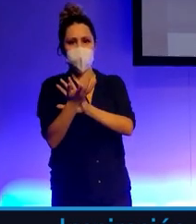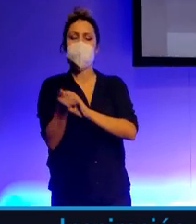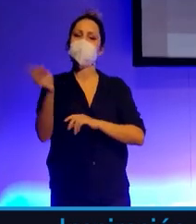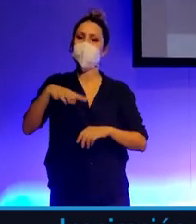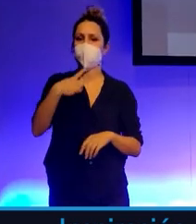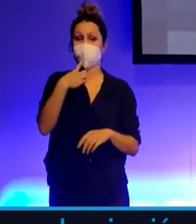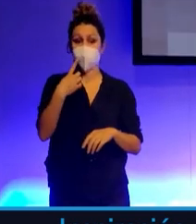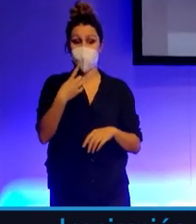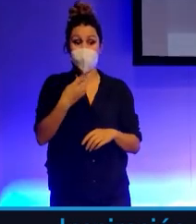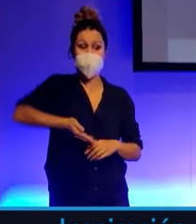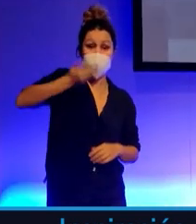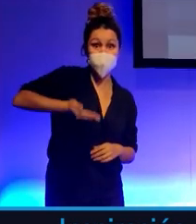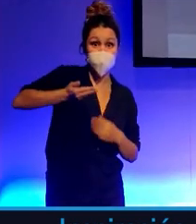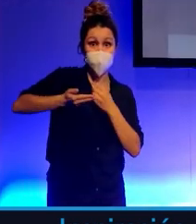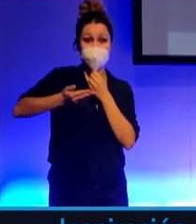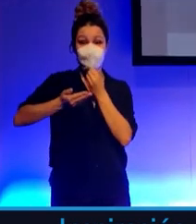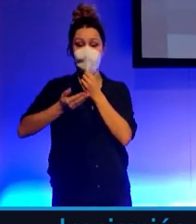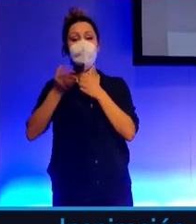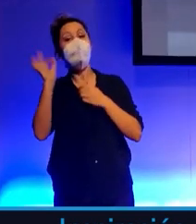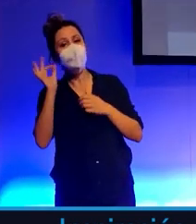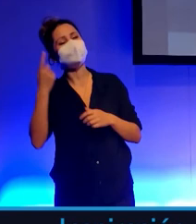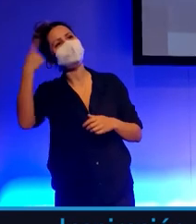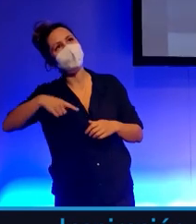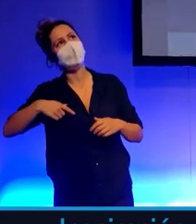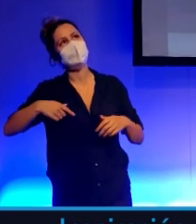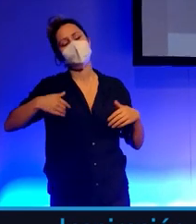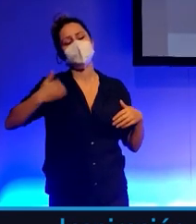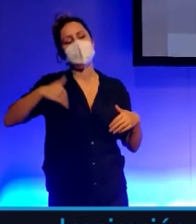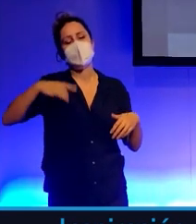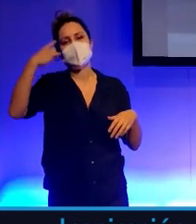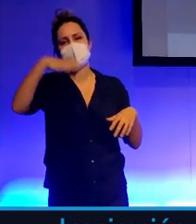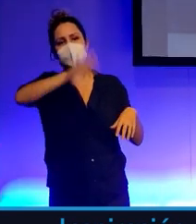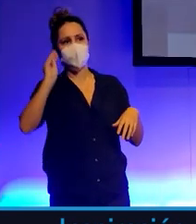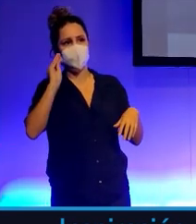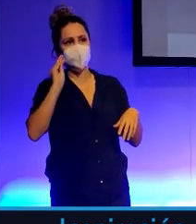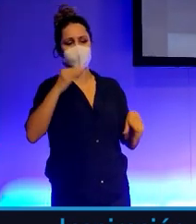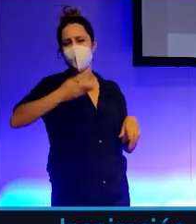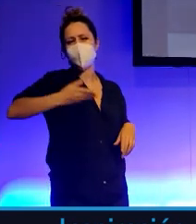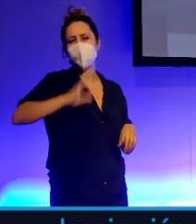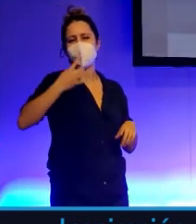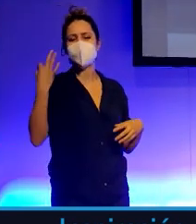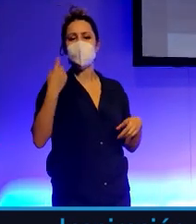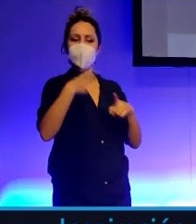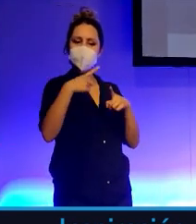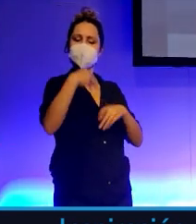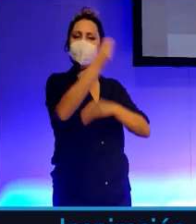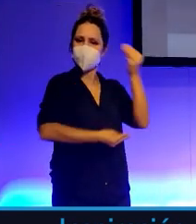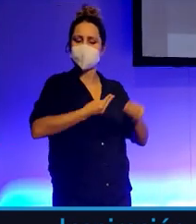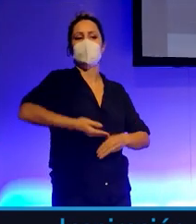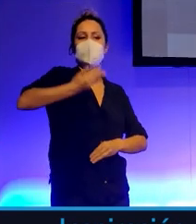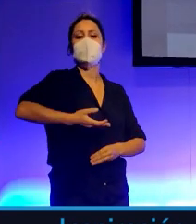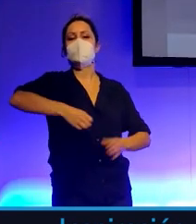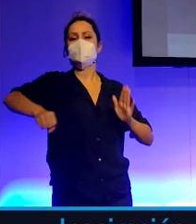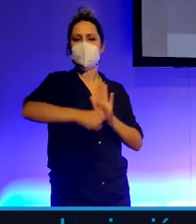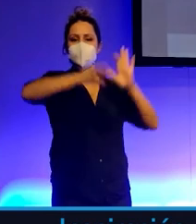importantes? ¿O hemos entendido que lo importante es hacer cosas que importen? Y que le importen a las personas, que de verdad